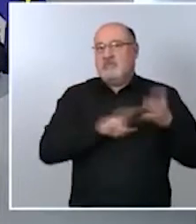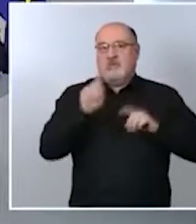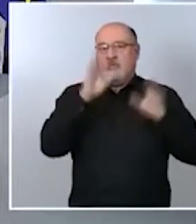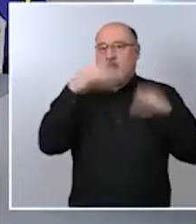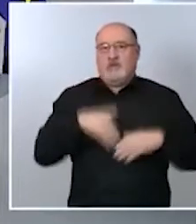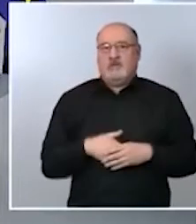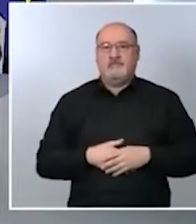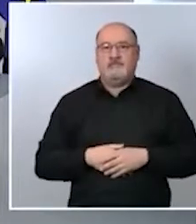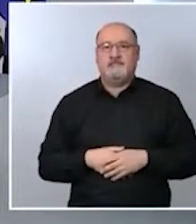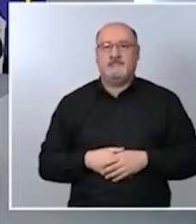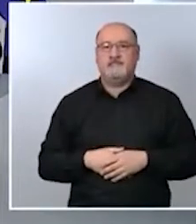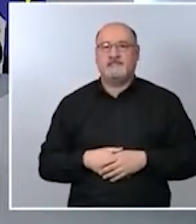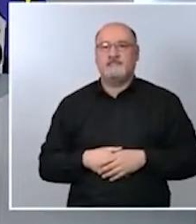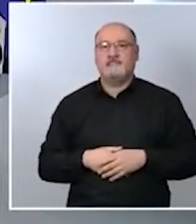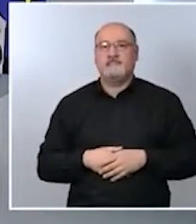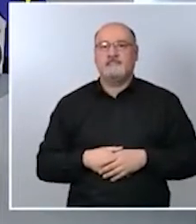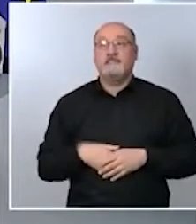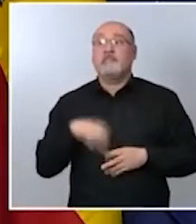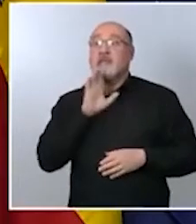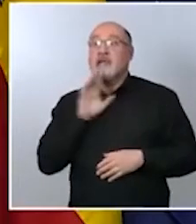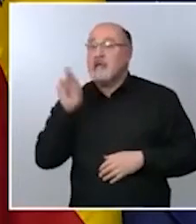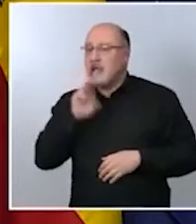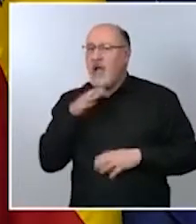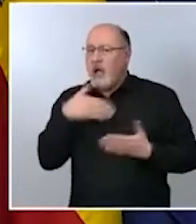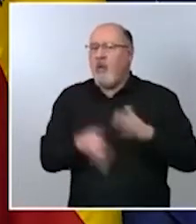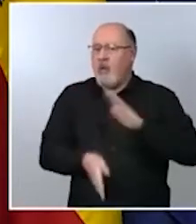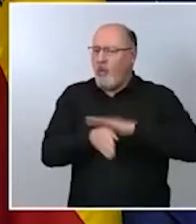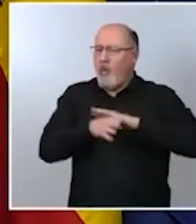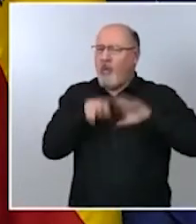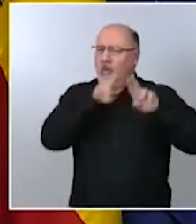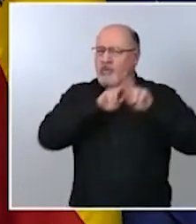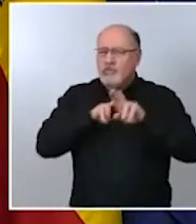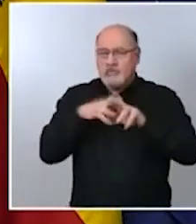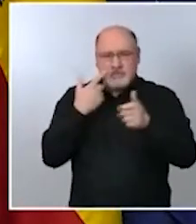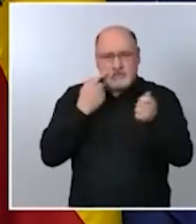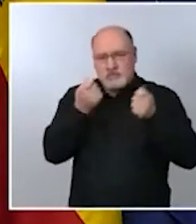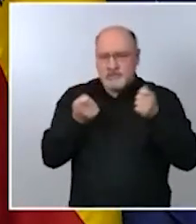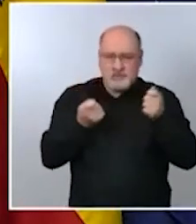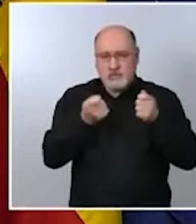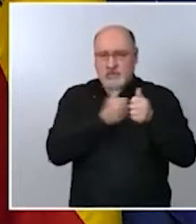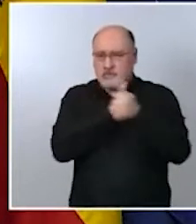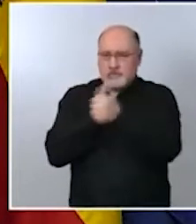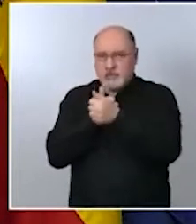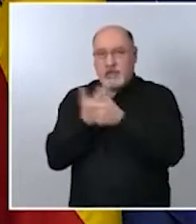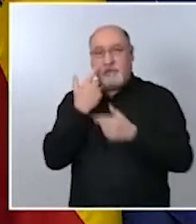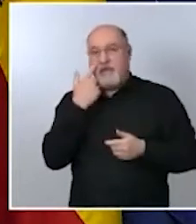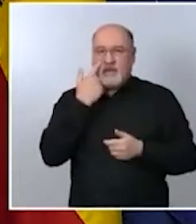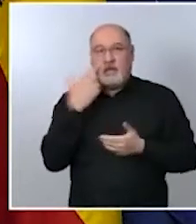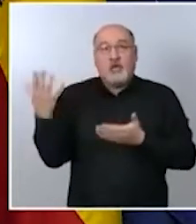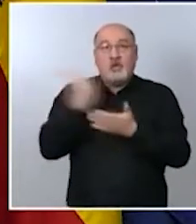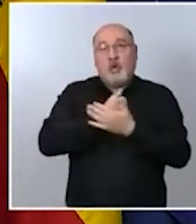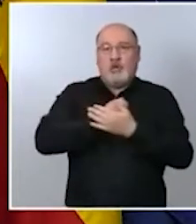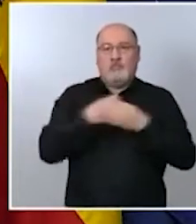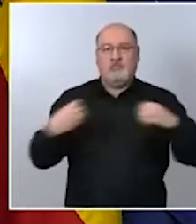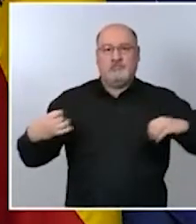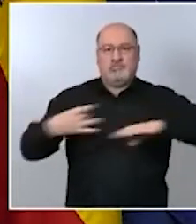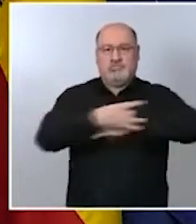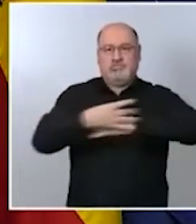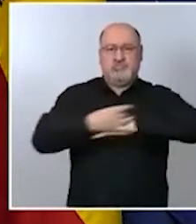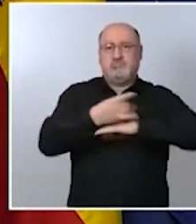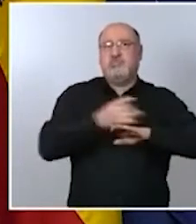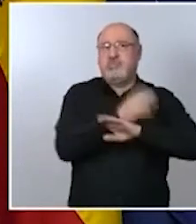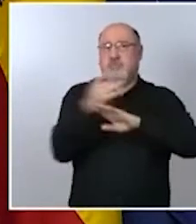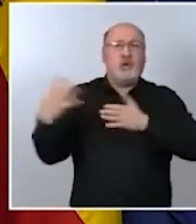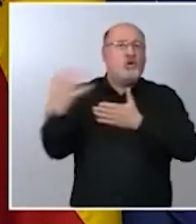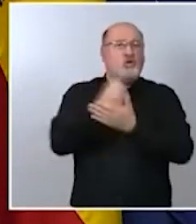pero lo vuelvo a decir pero estamos en permanente en permanente vigilancia seguimiento de cualquier circunstancia y en